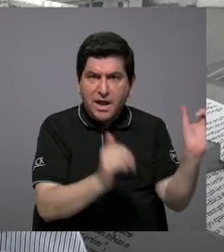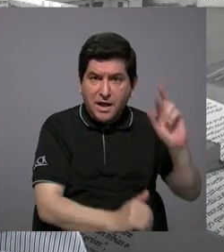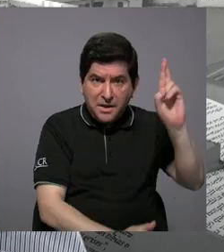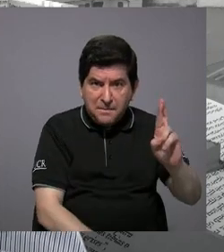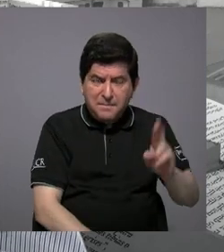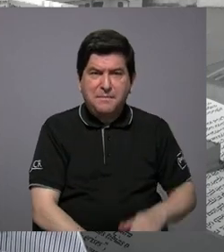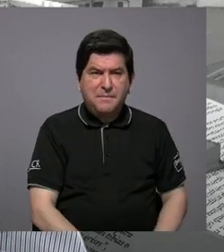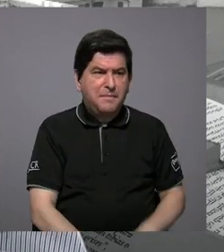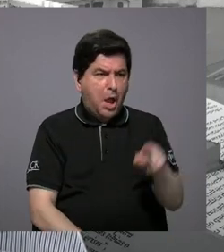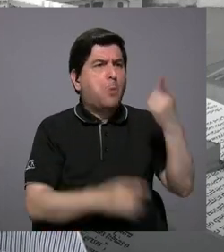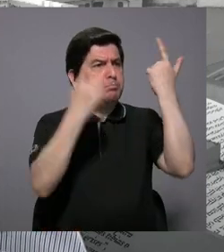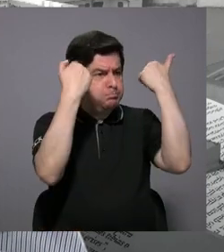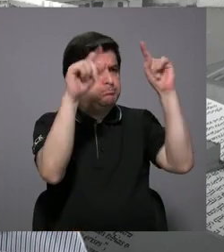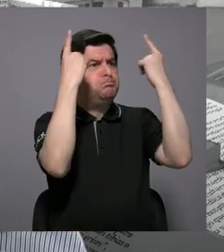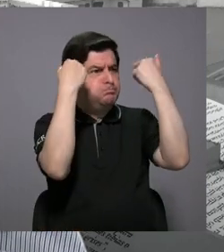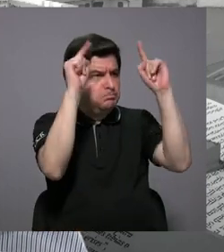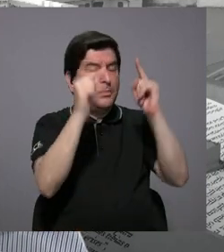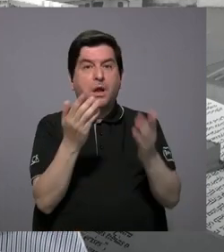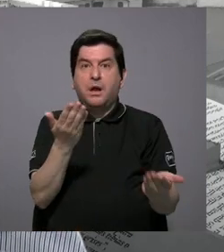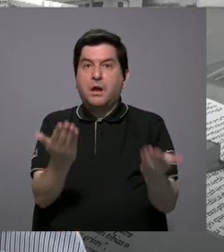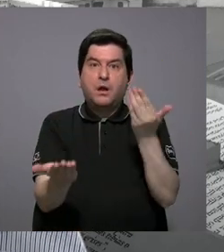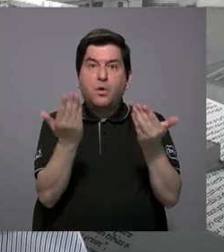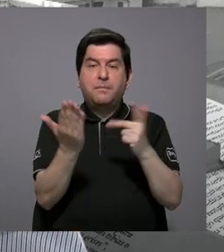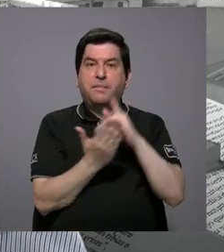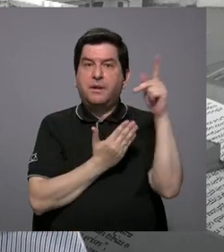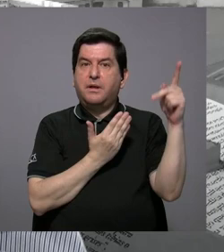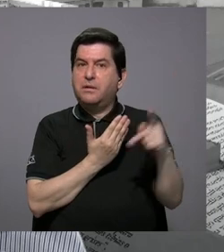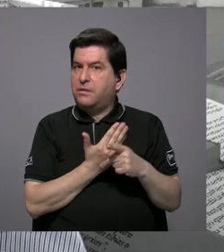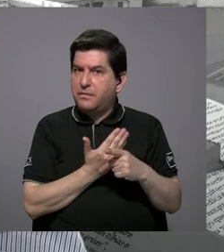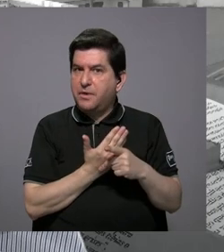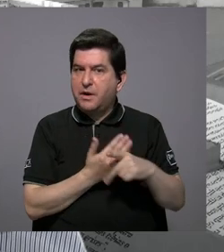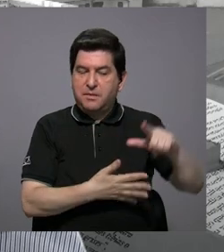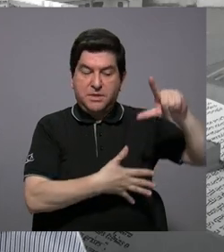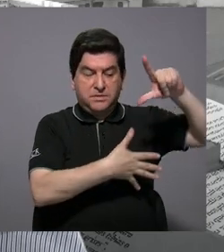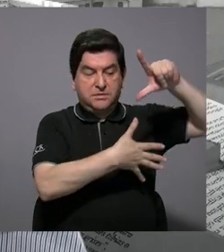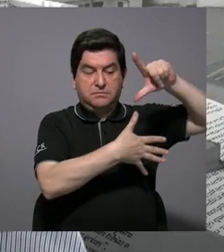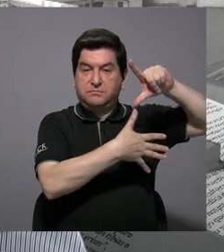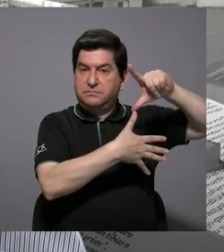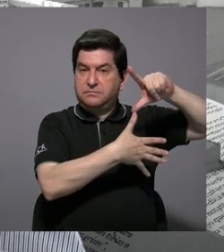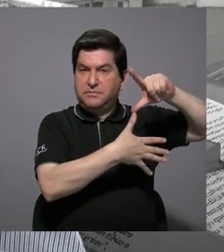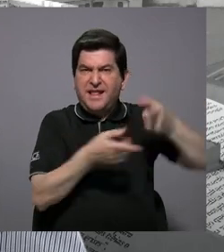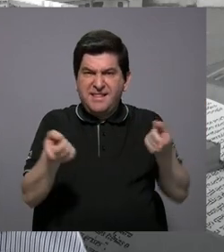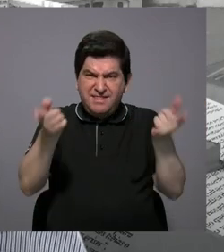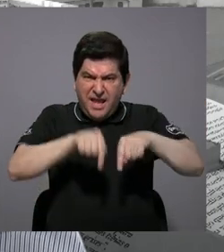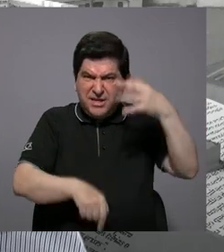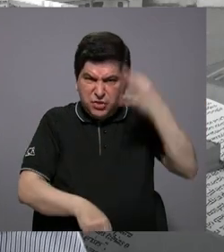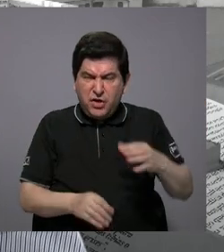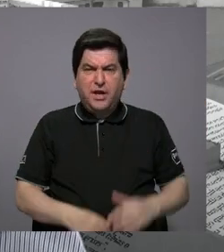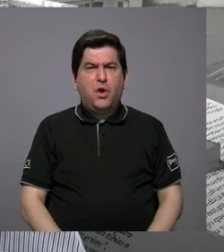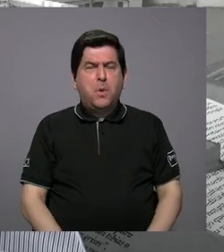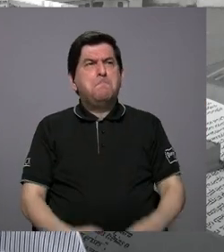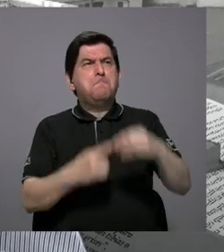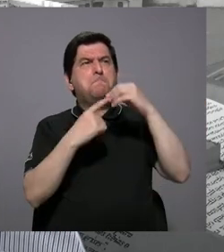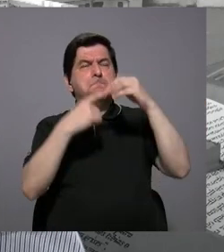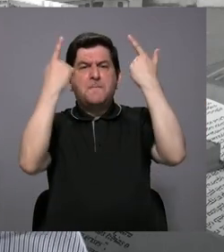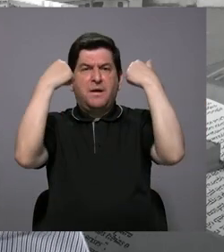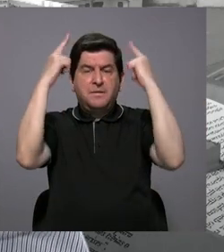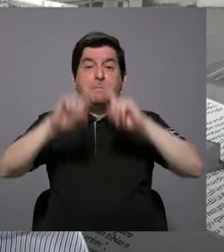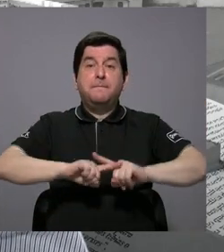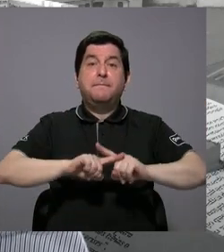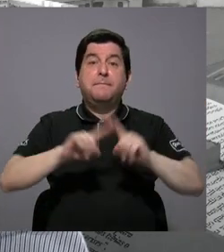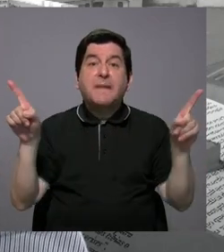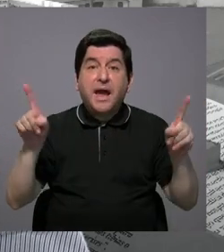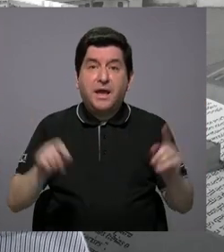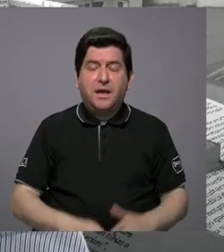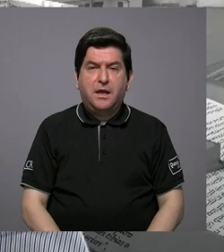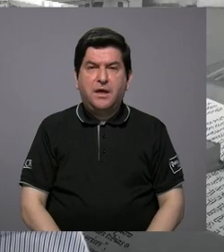Rica ha sido sumamente exitoso si lo comparamos con programas de América Latina, de hecho creo que es el más exitoso, pero sin embargo